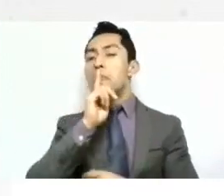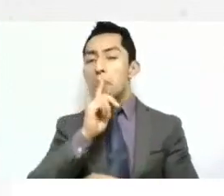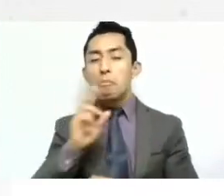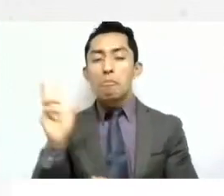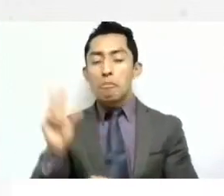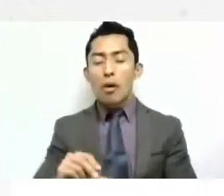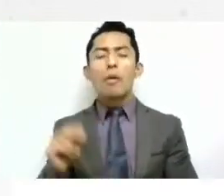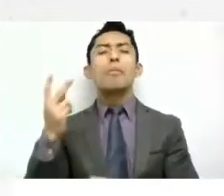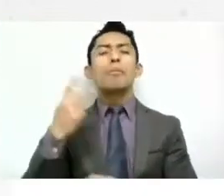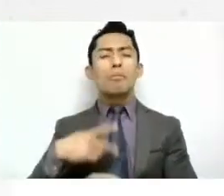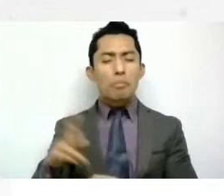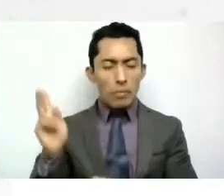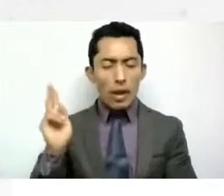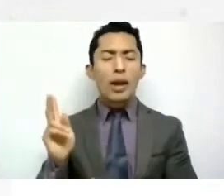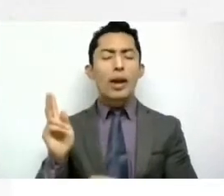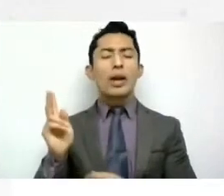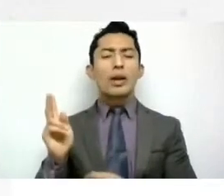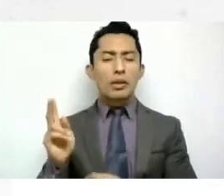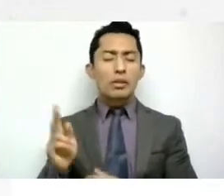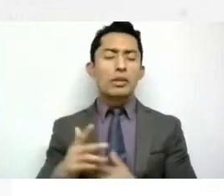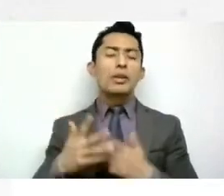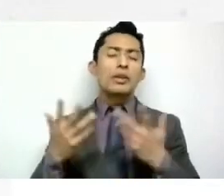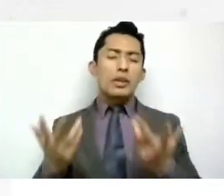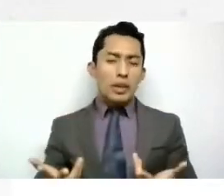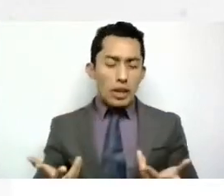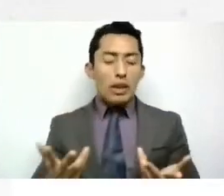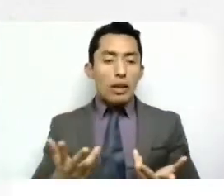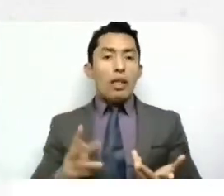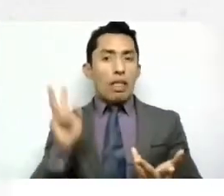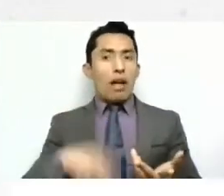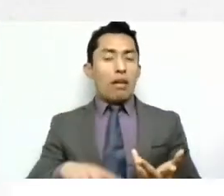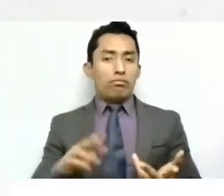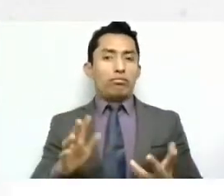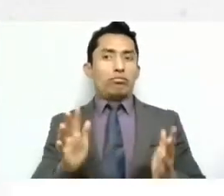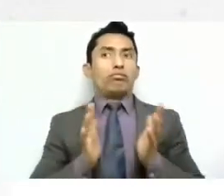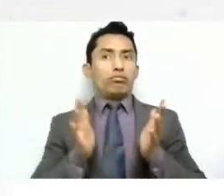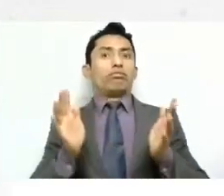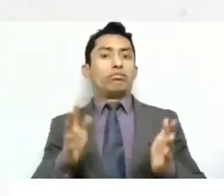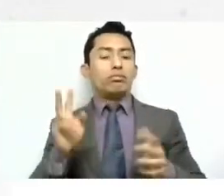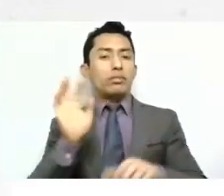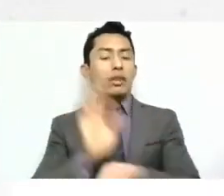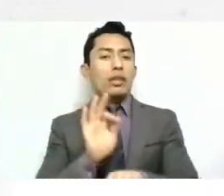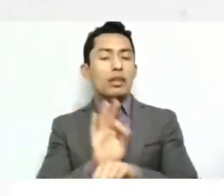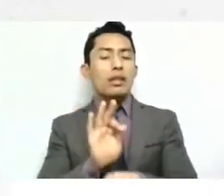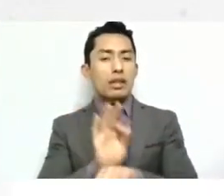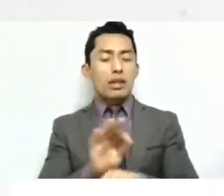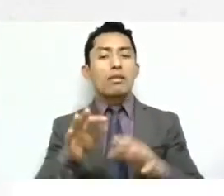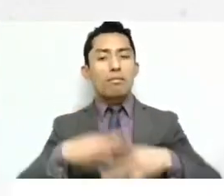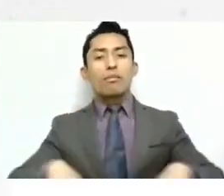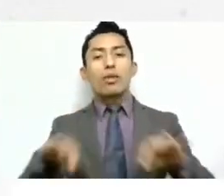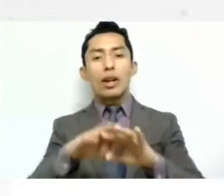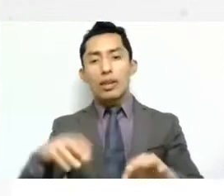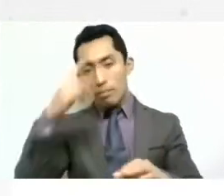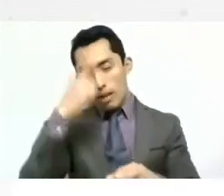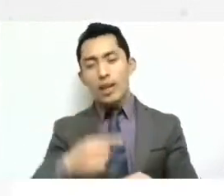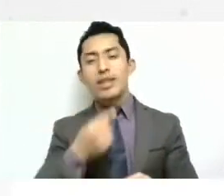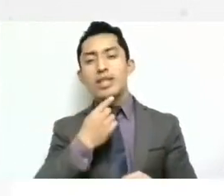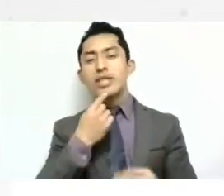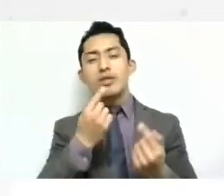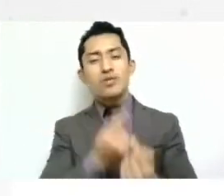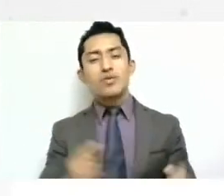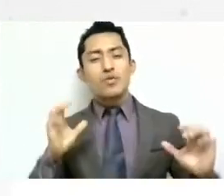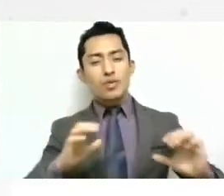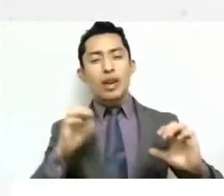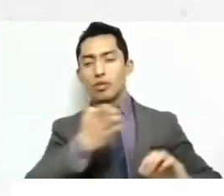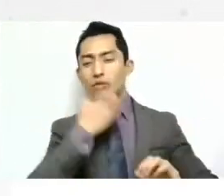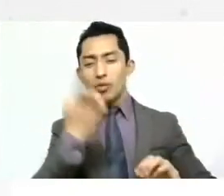con cierto impacto de importancia en la interpretación de las guarderías como prestación de seguridad